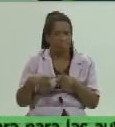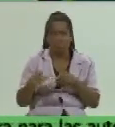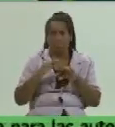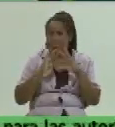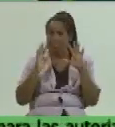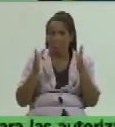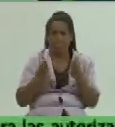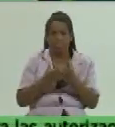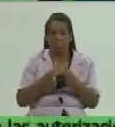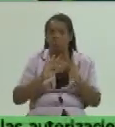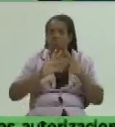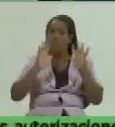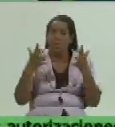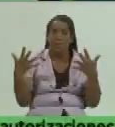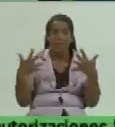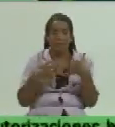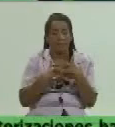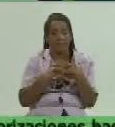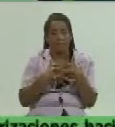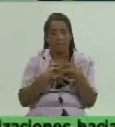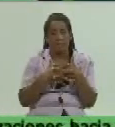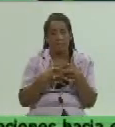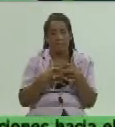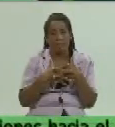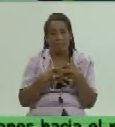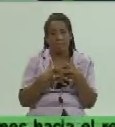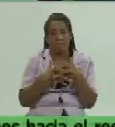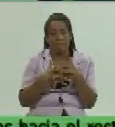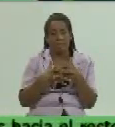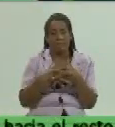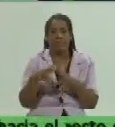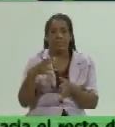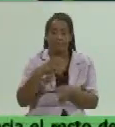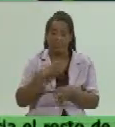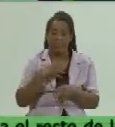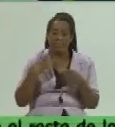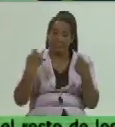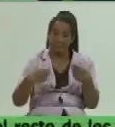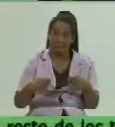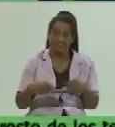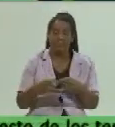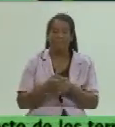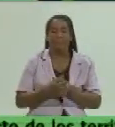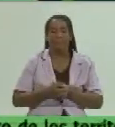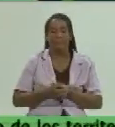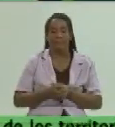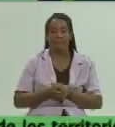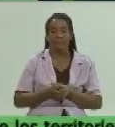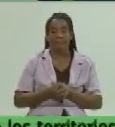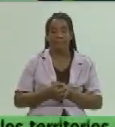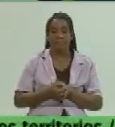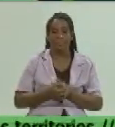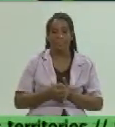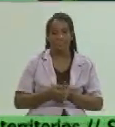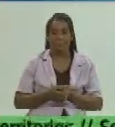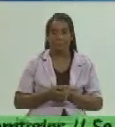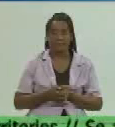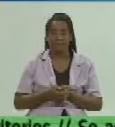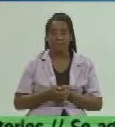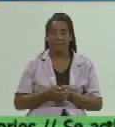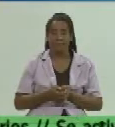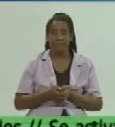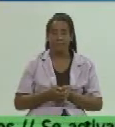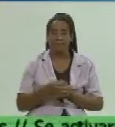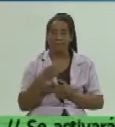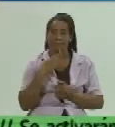todos los relacionados que tengan que ver con las cuestiones que nosotros tenemos que actuar como nos corresponde por ley Juan Miguel una respuesta corta